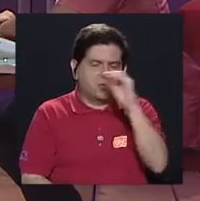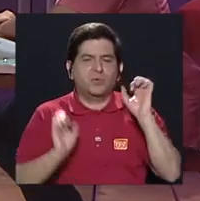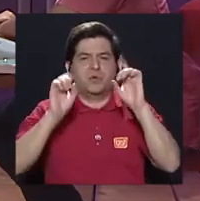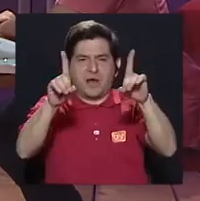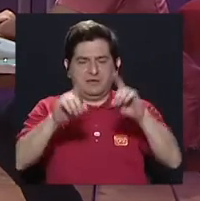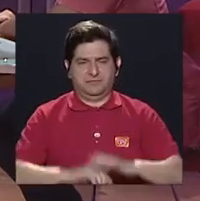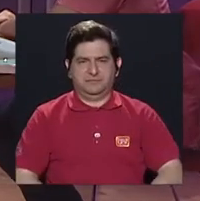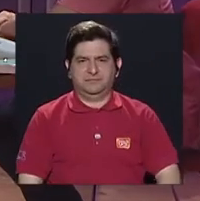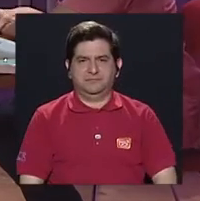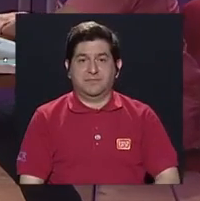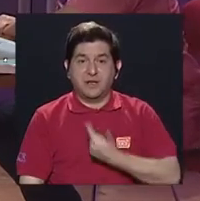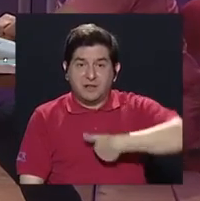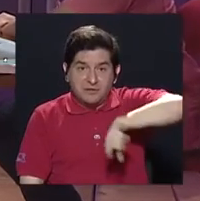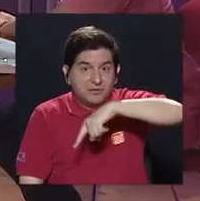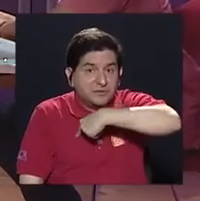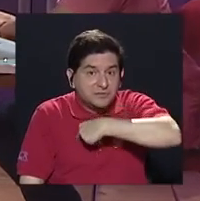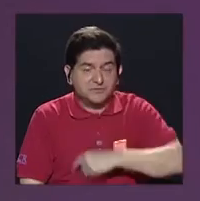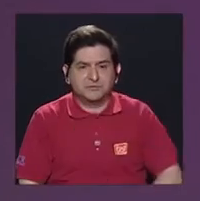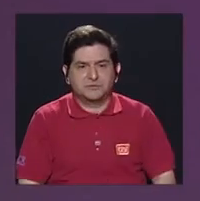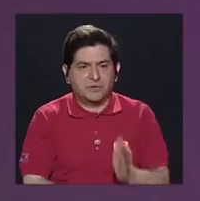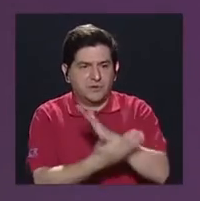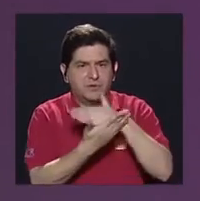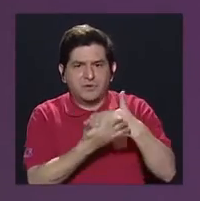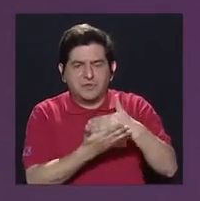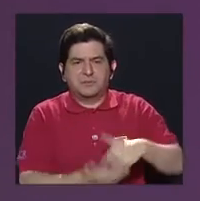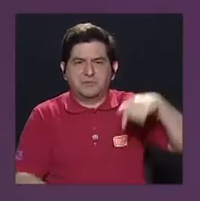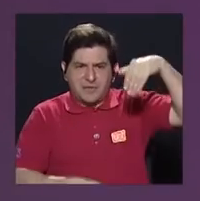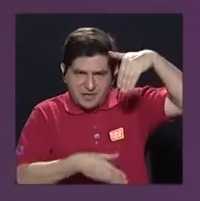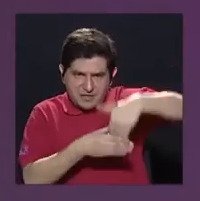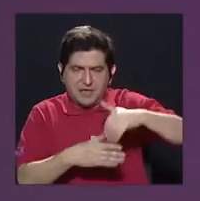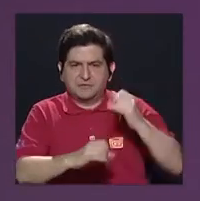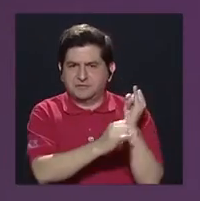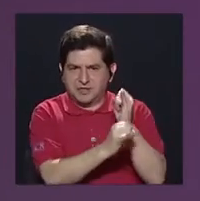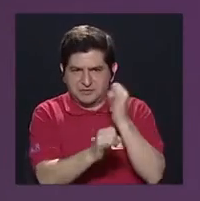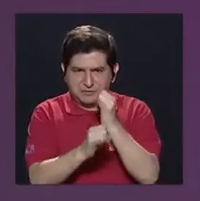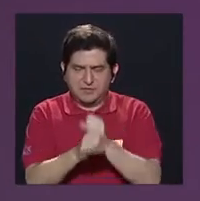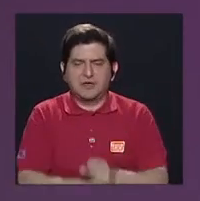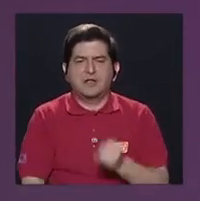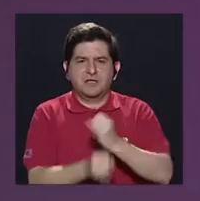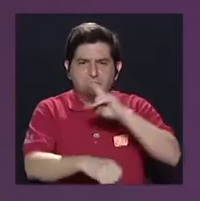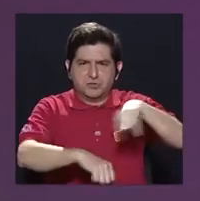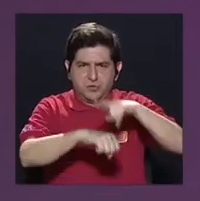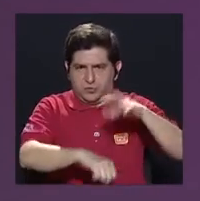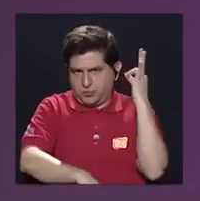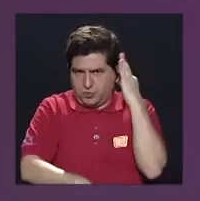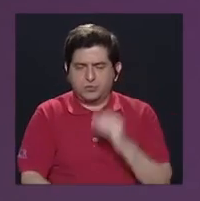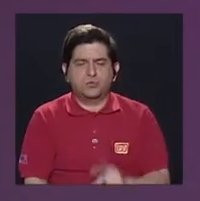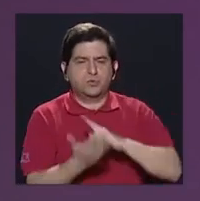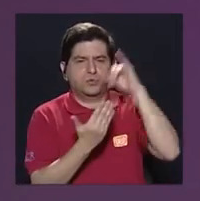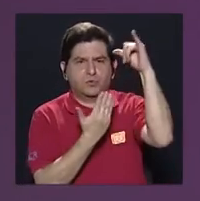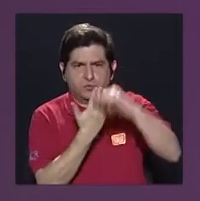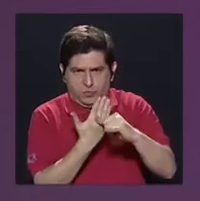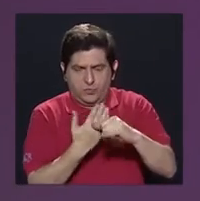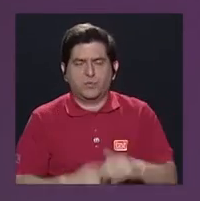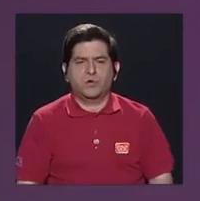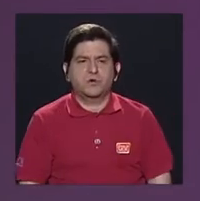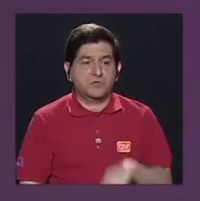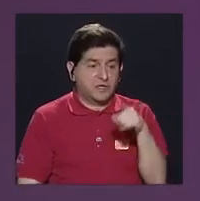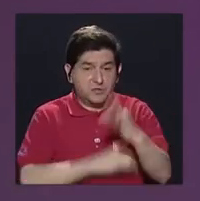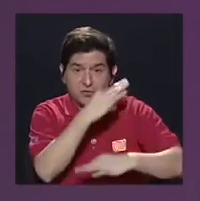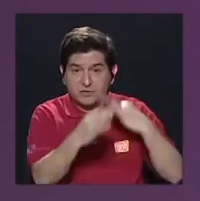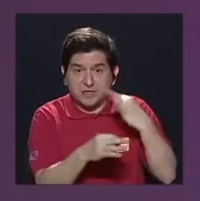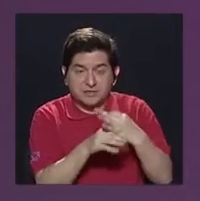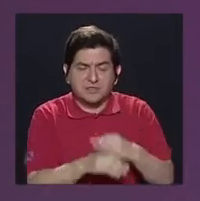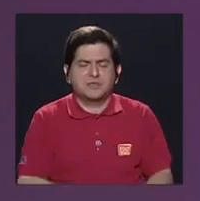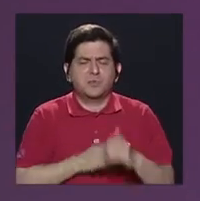¿verdad? Nosotros, que es parte donde debemos de meter a ciertas instituciones como el INAMU, para trabajar con proyectos de esta índole